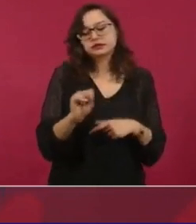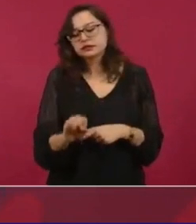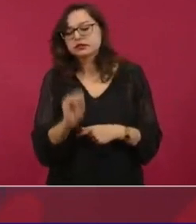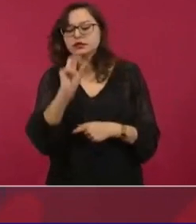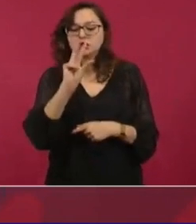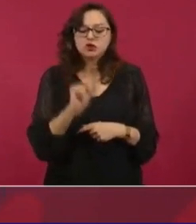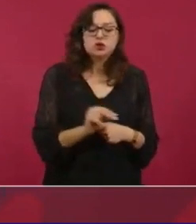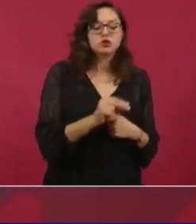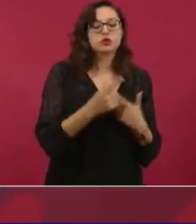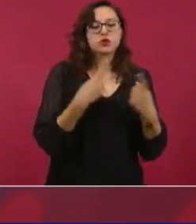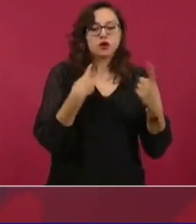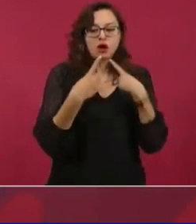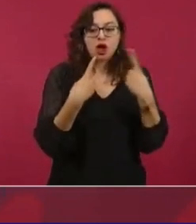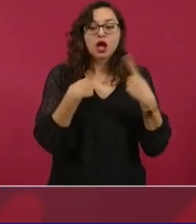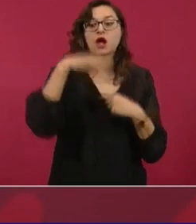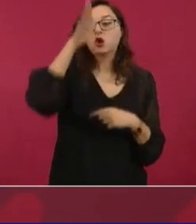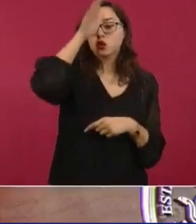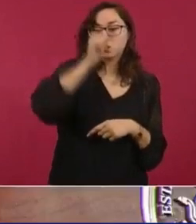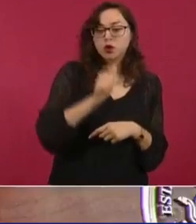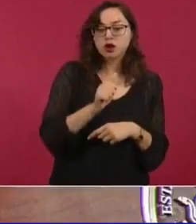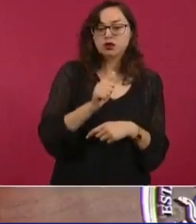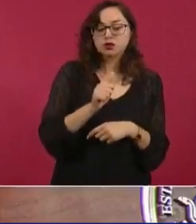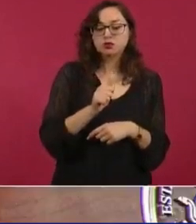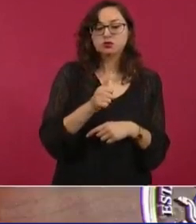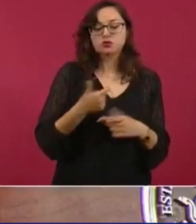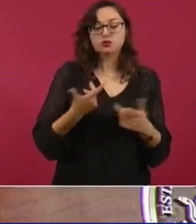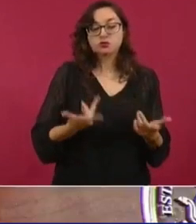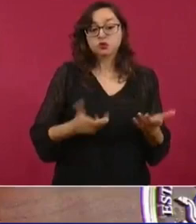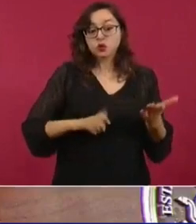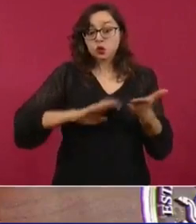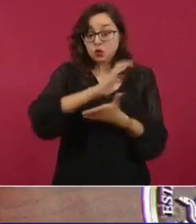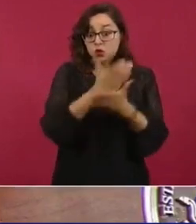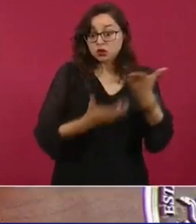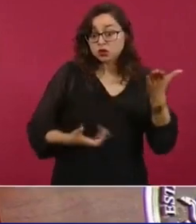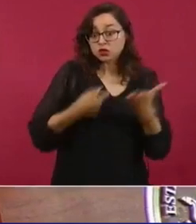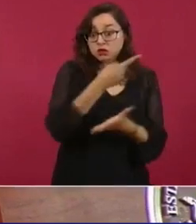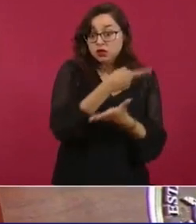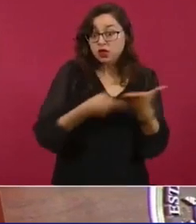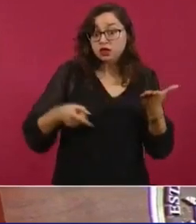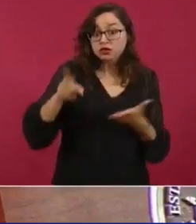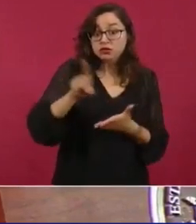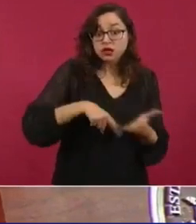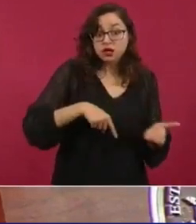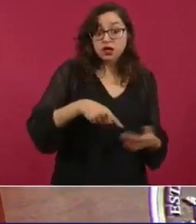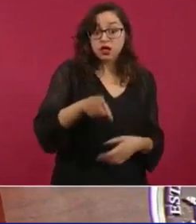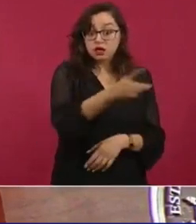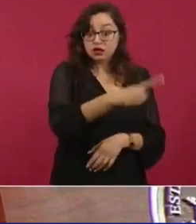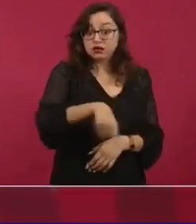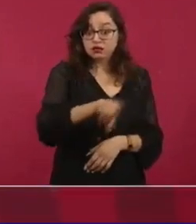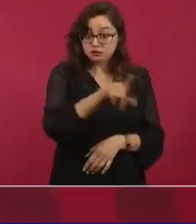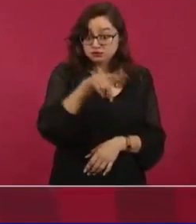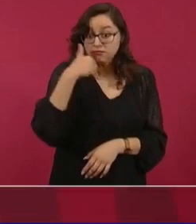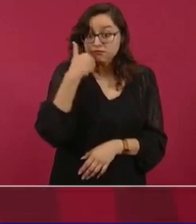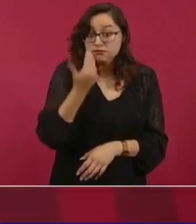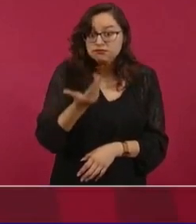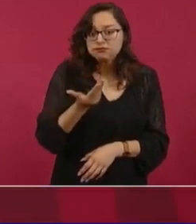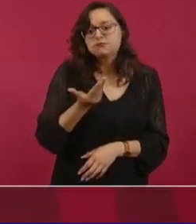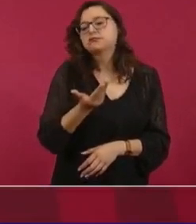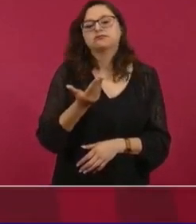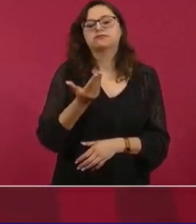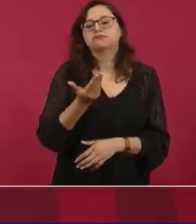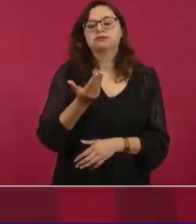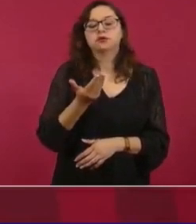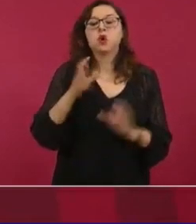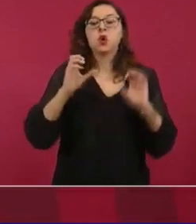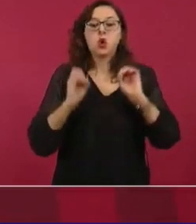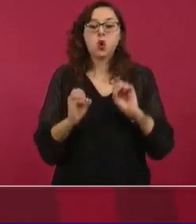ellos les conviene, que se cancelen y que tengan que